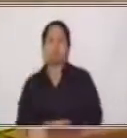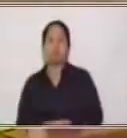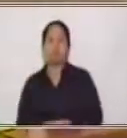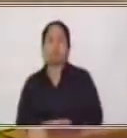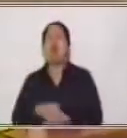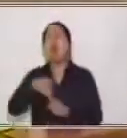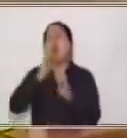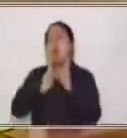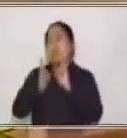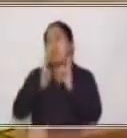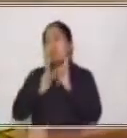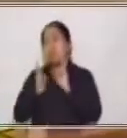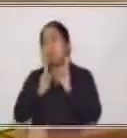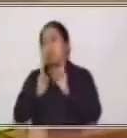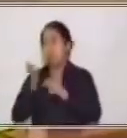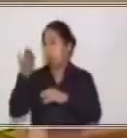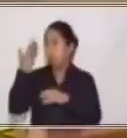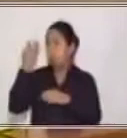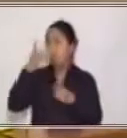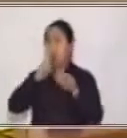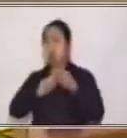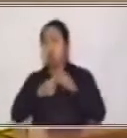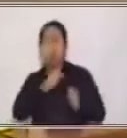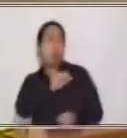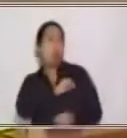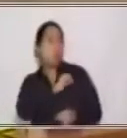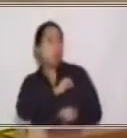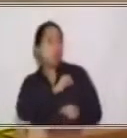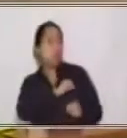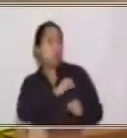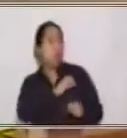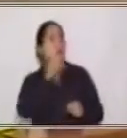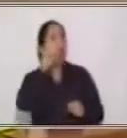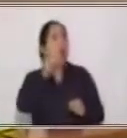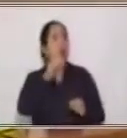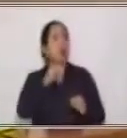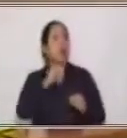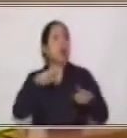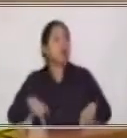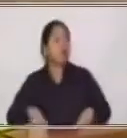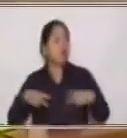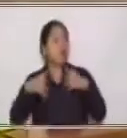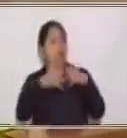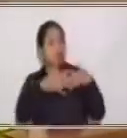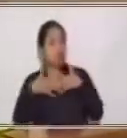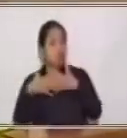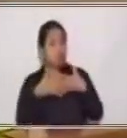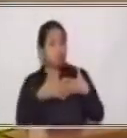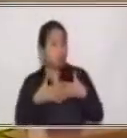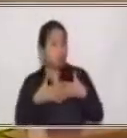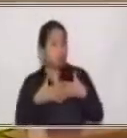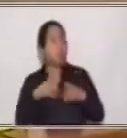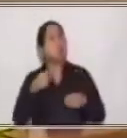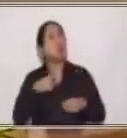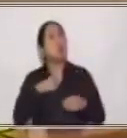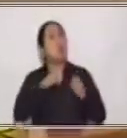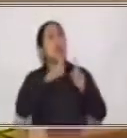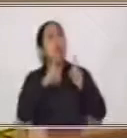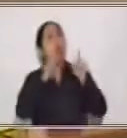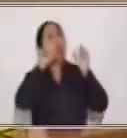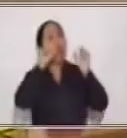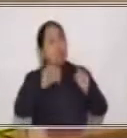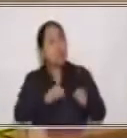estuve platicando con un amigo que reside en los Estados Unidos, y le pregunto, ¿qué se puede comprar